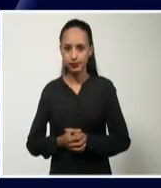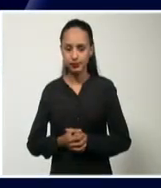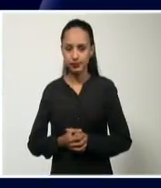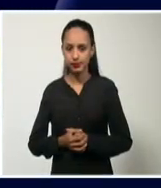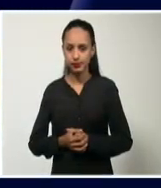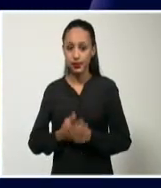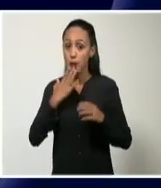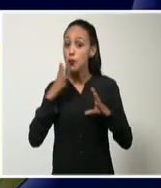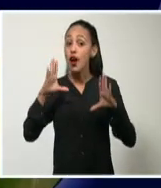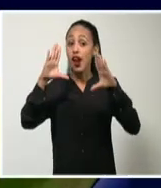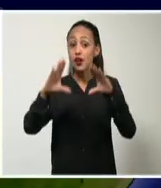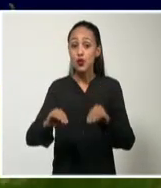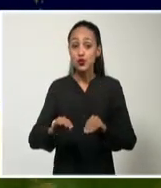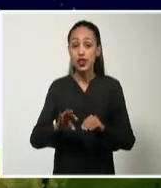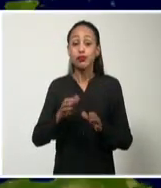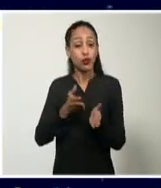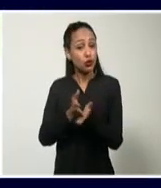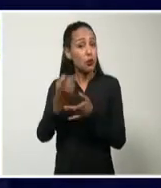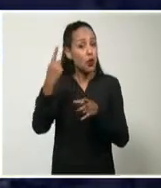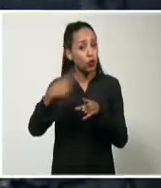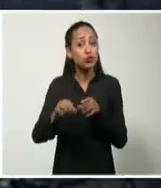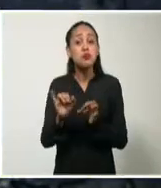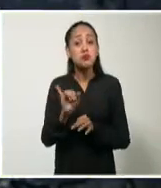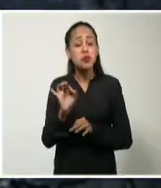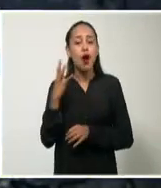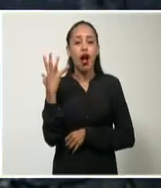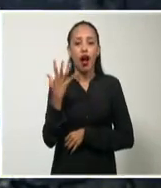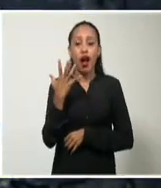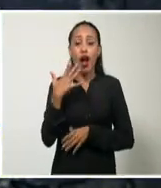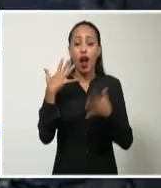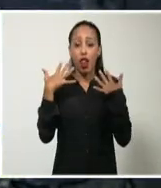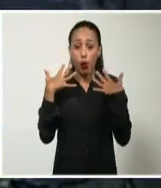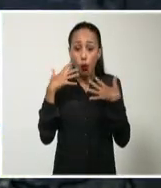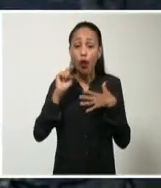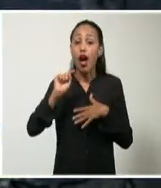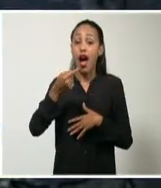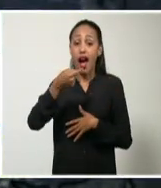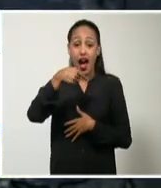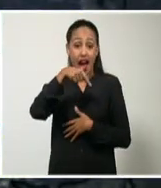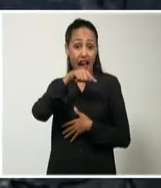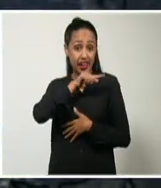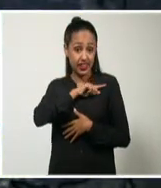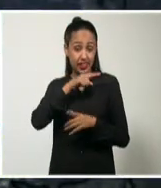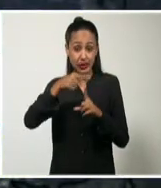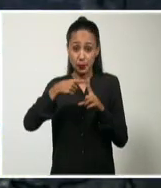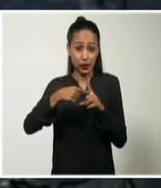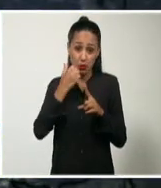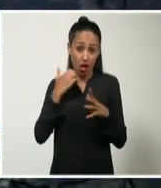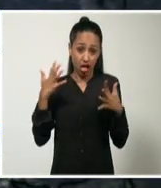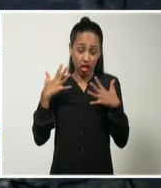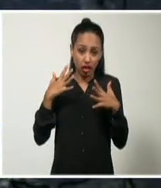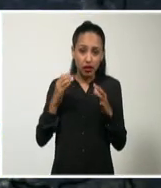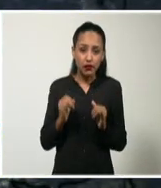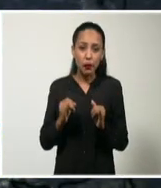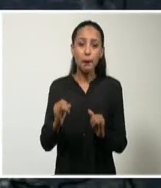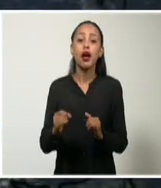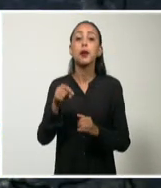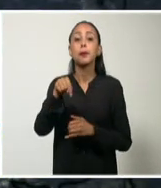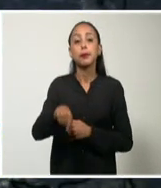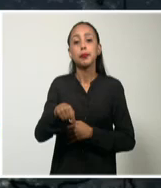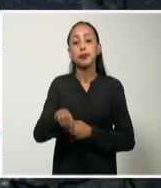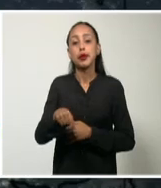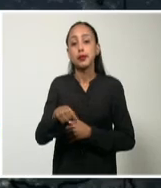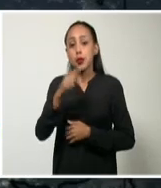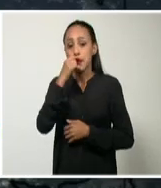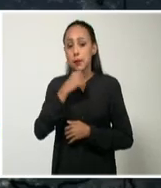Buenas noches, continuamos con mucho calor y ayer tuvimos una temperatura máxima reportada en la estación meteorológica de